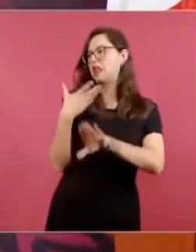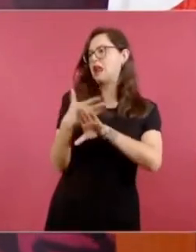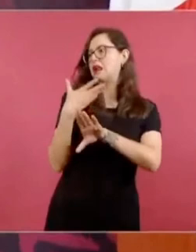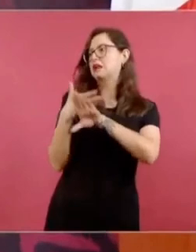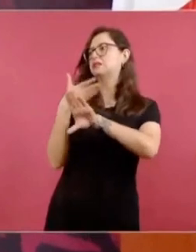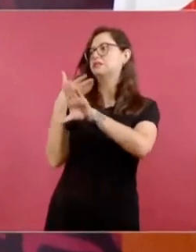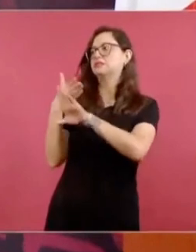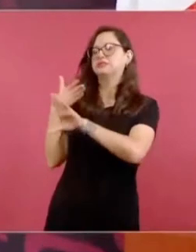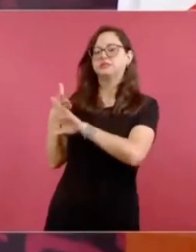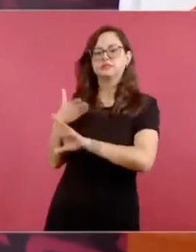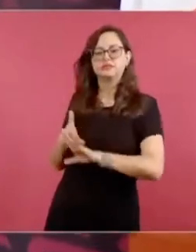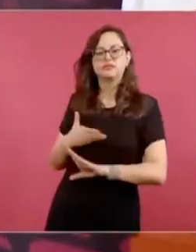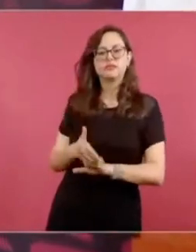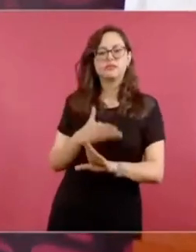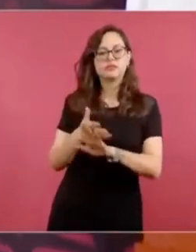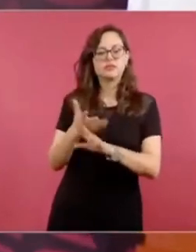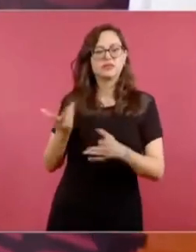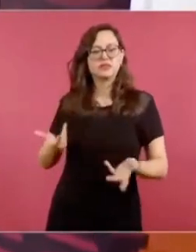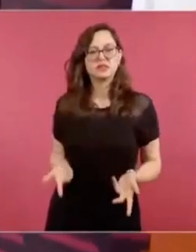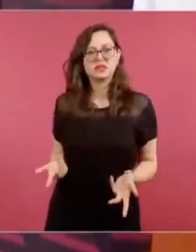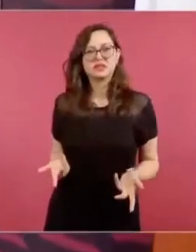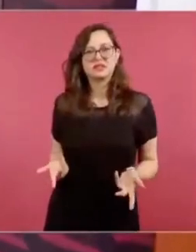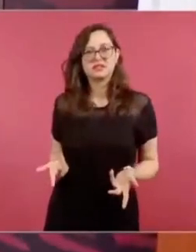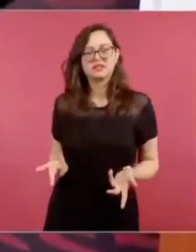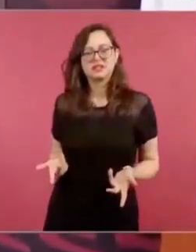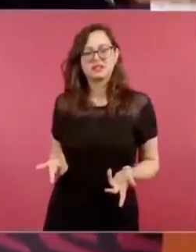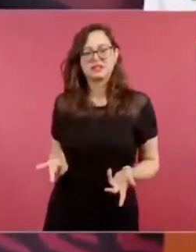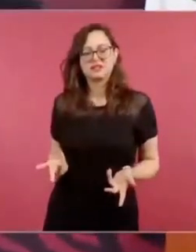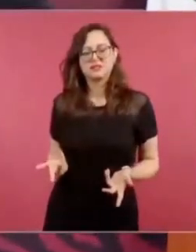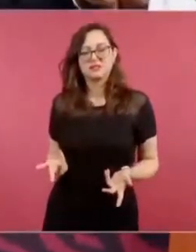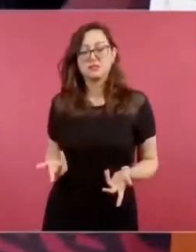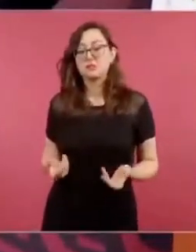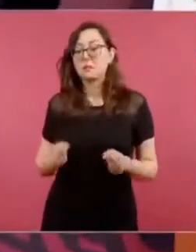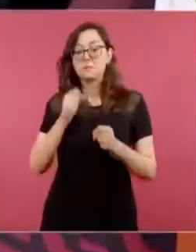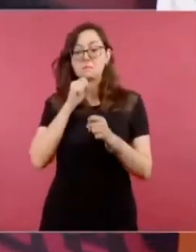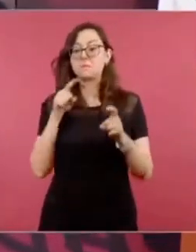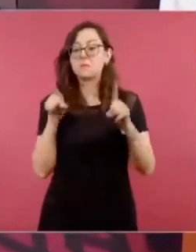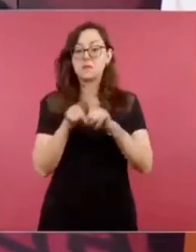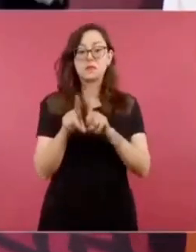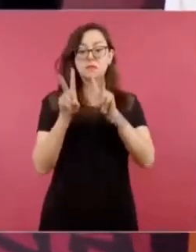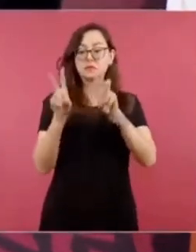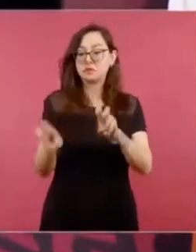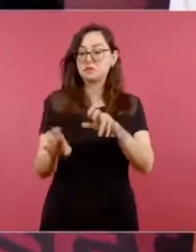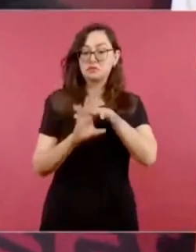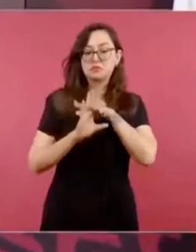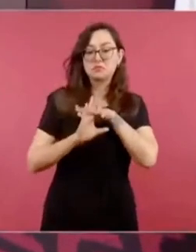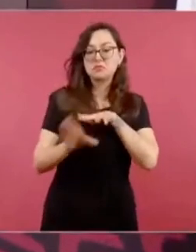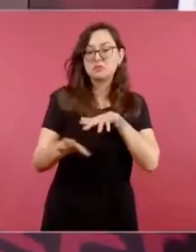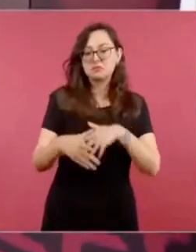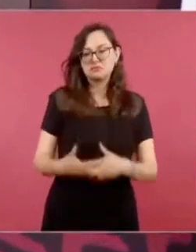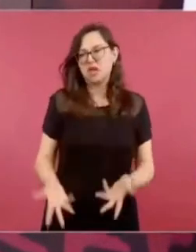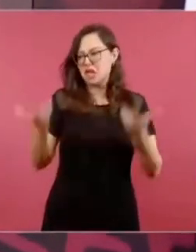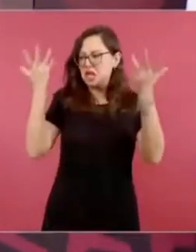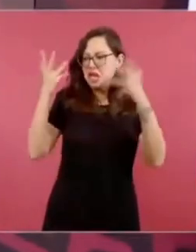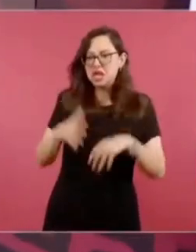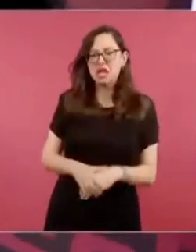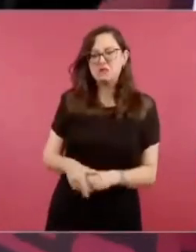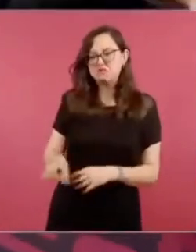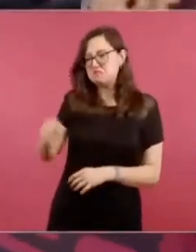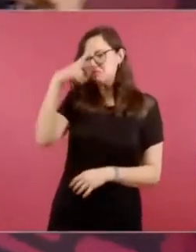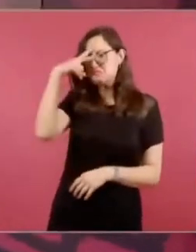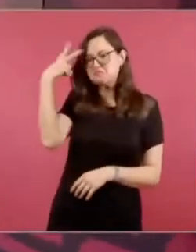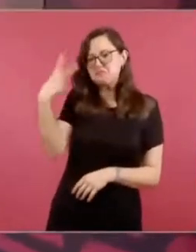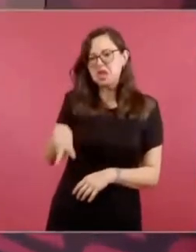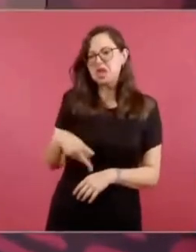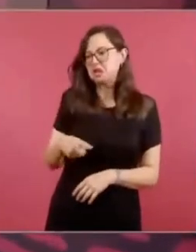migración, diciendo que son los mexicanos los que